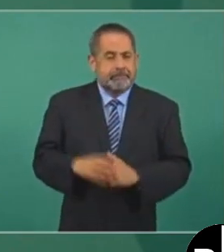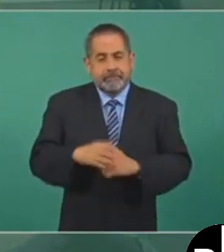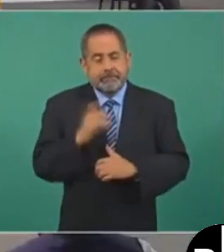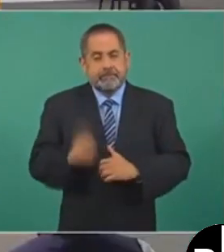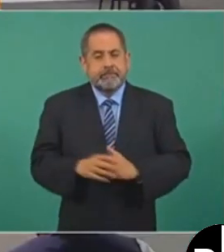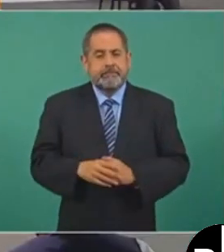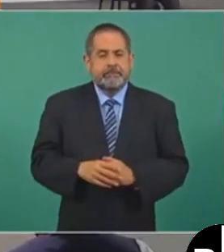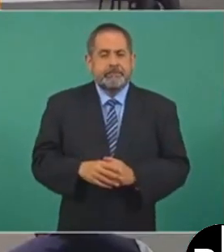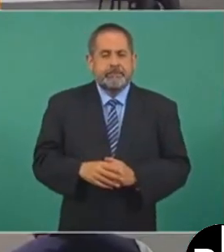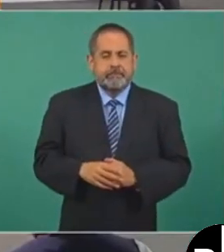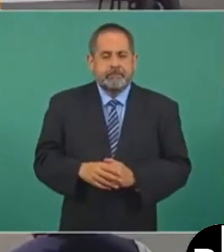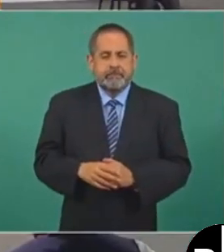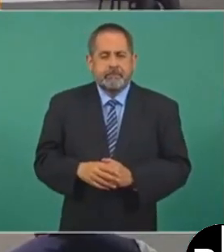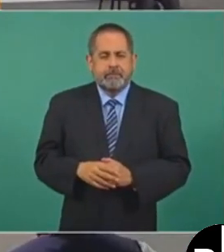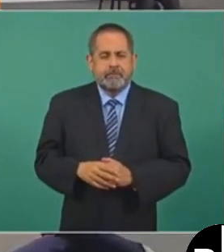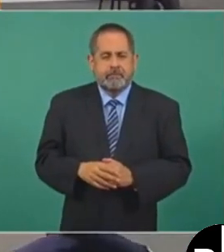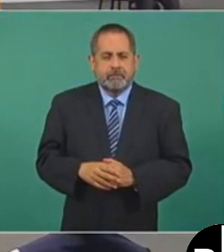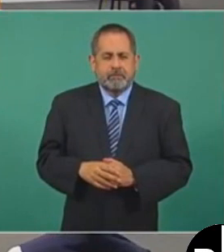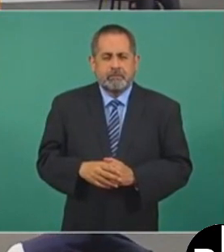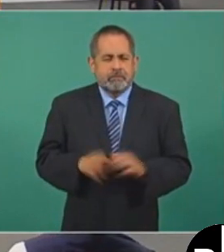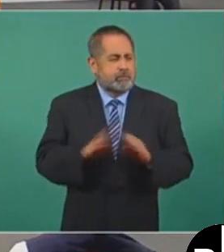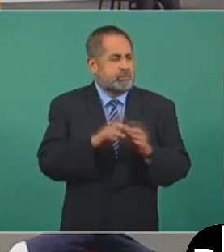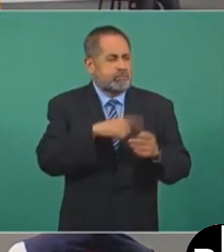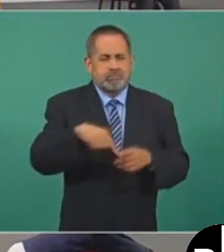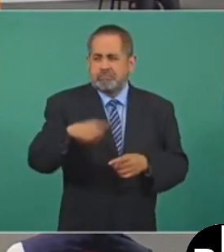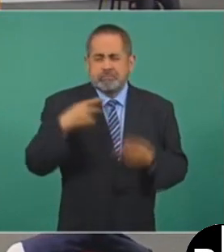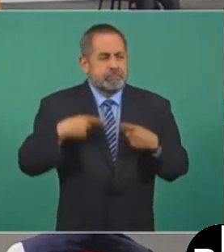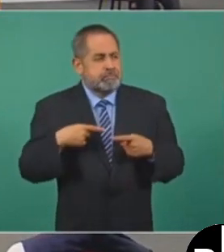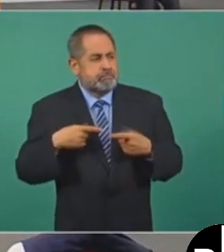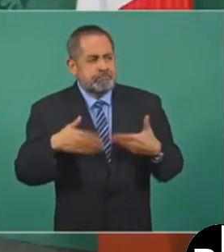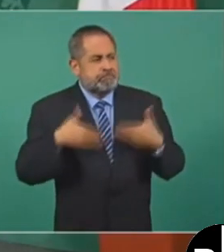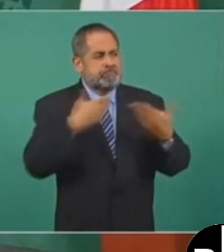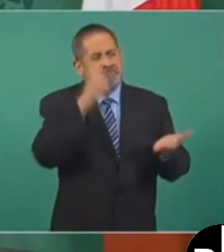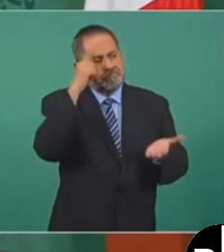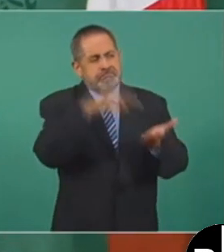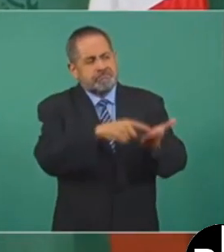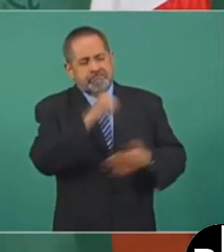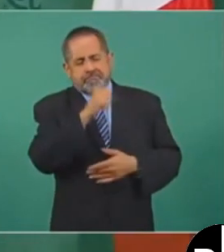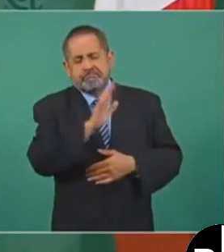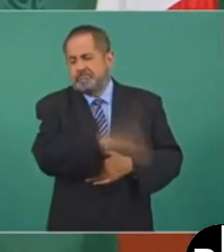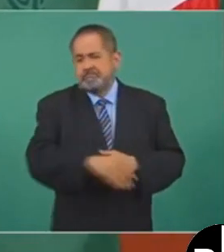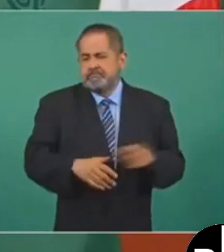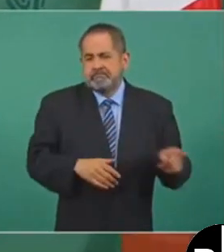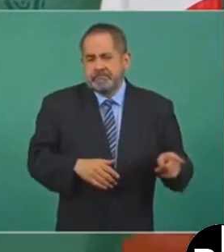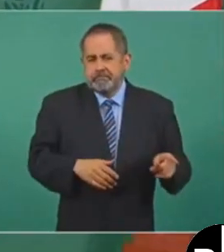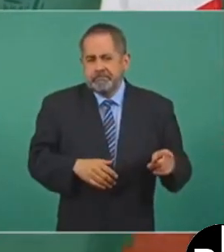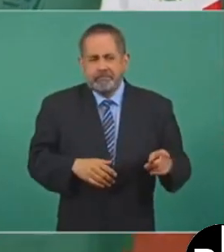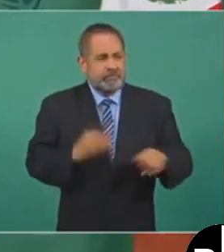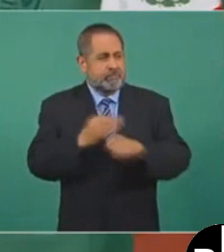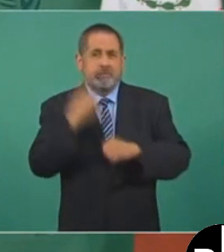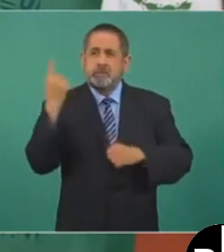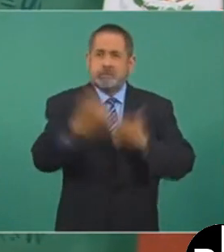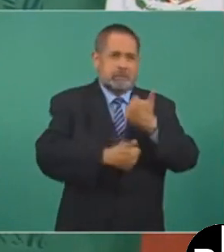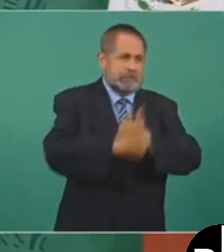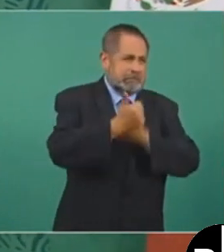cómo se adquiere credibilidad en un mundo tan competido